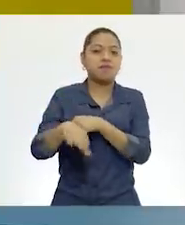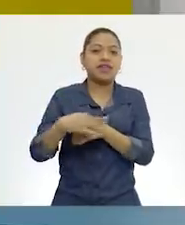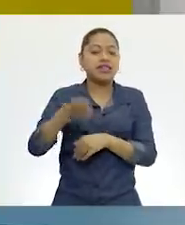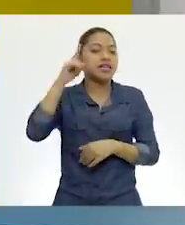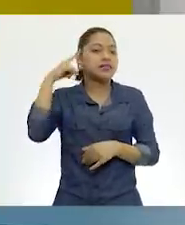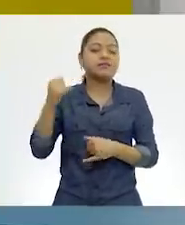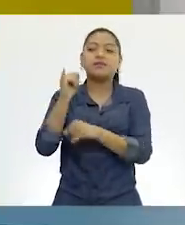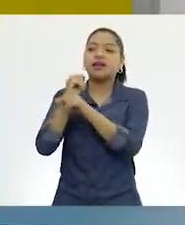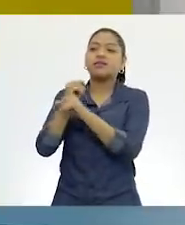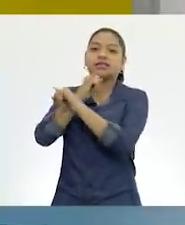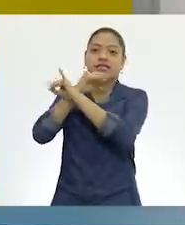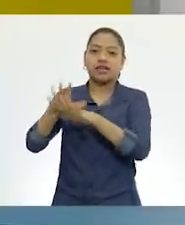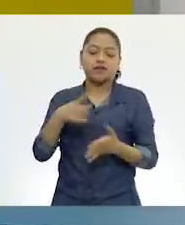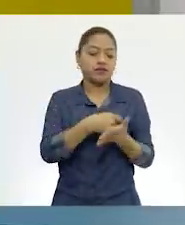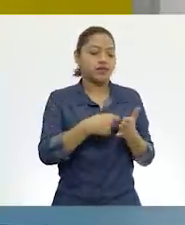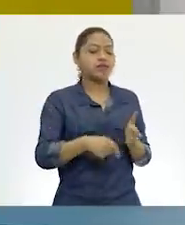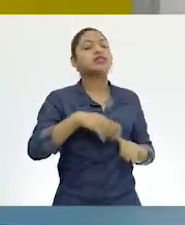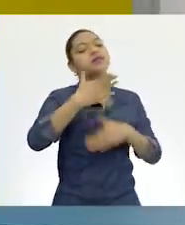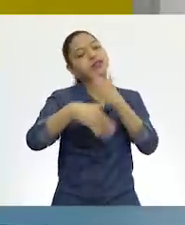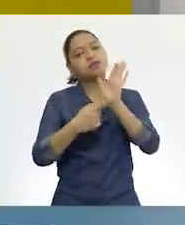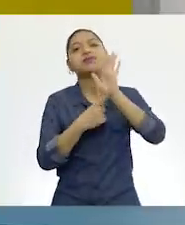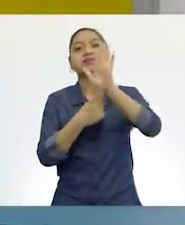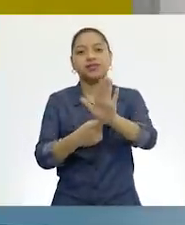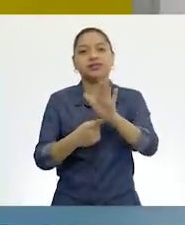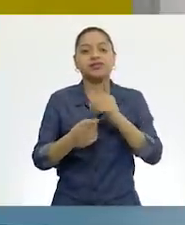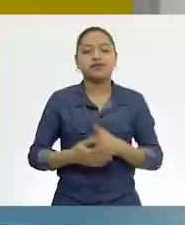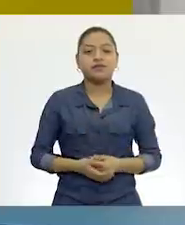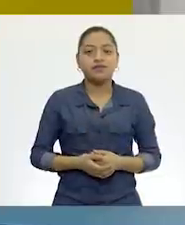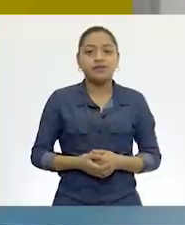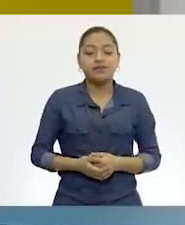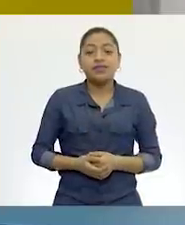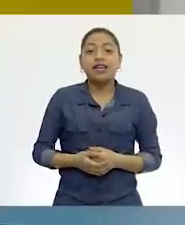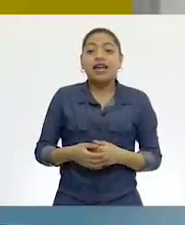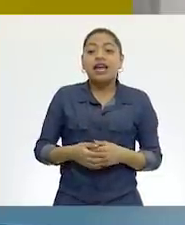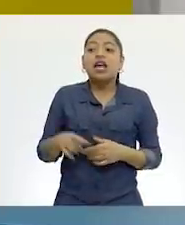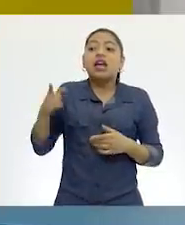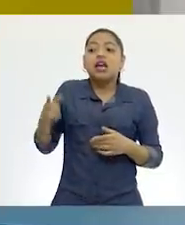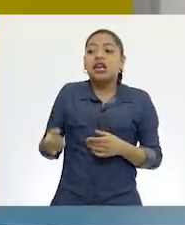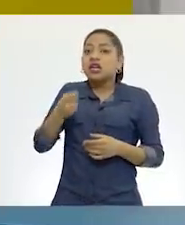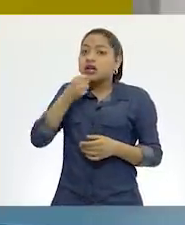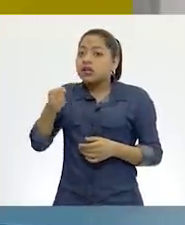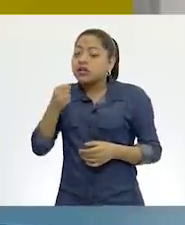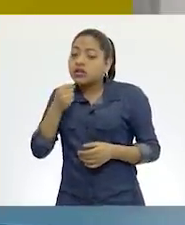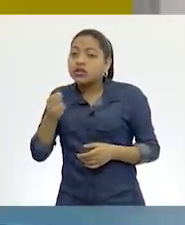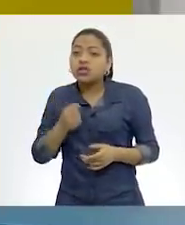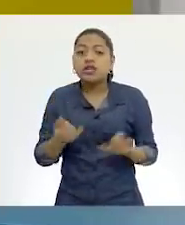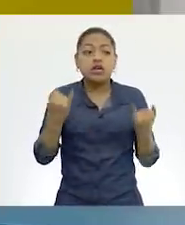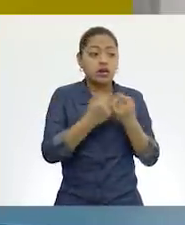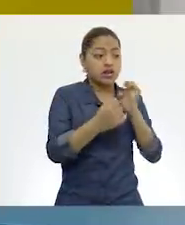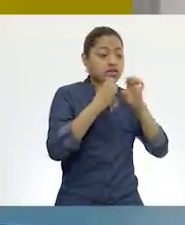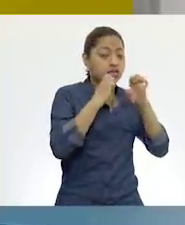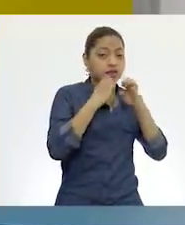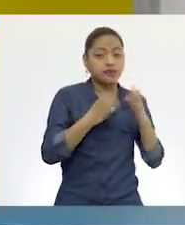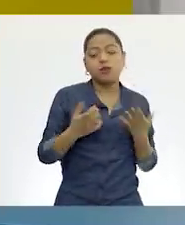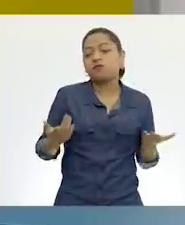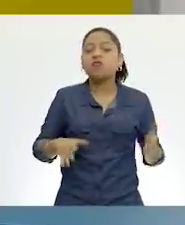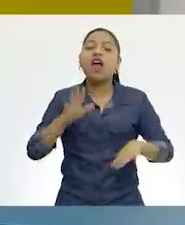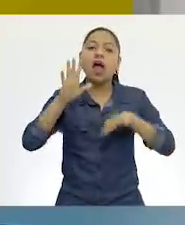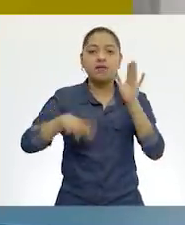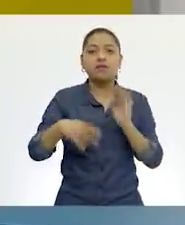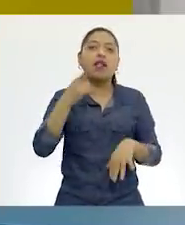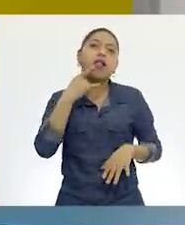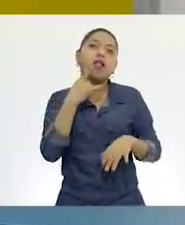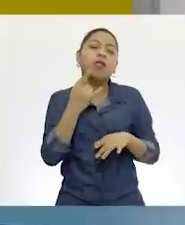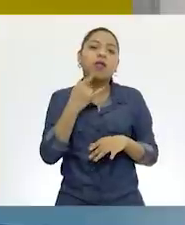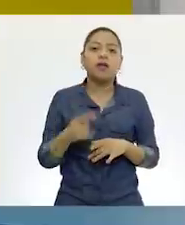pero no es lo mismo que un reportaje. A veces nos confundimos porque vemos programas de televisión donde, pues, vemos la